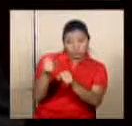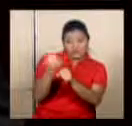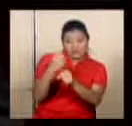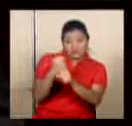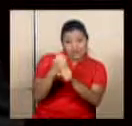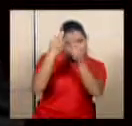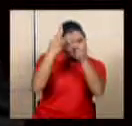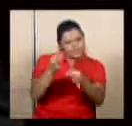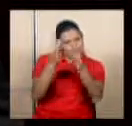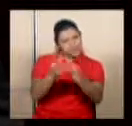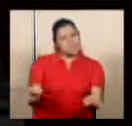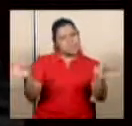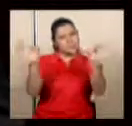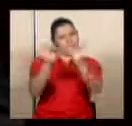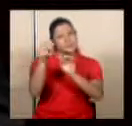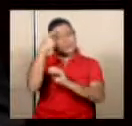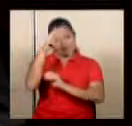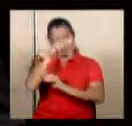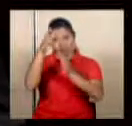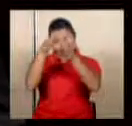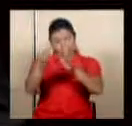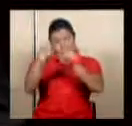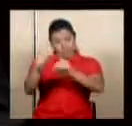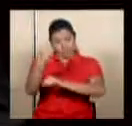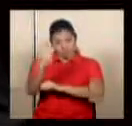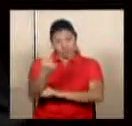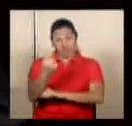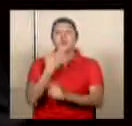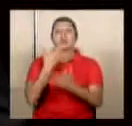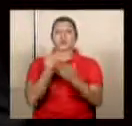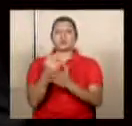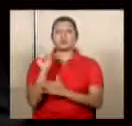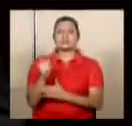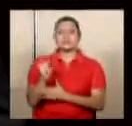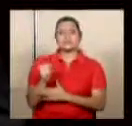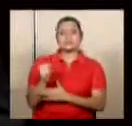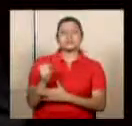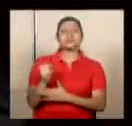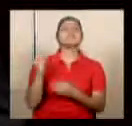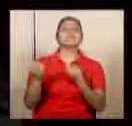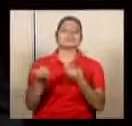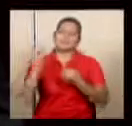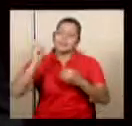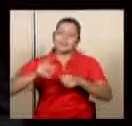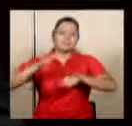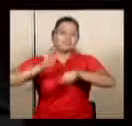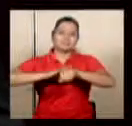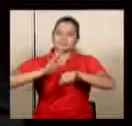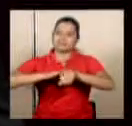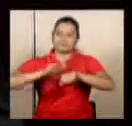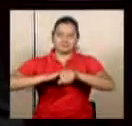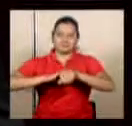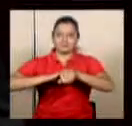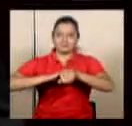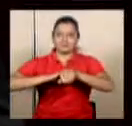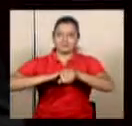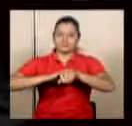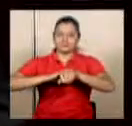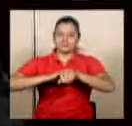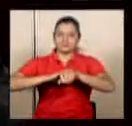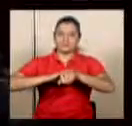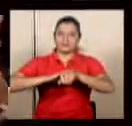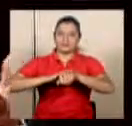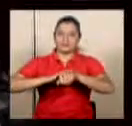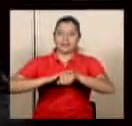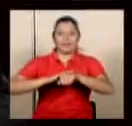en las y los costarricenses. Bueno, en efecto, tendrá que aprobarse el